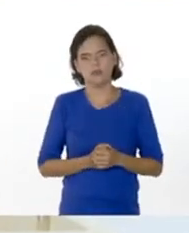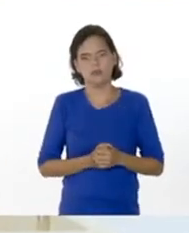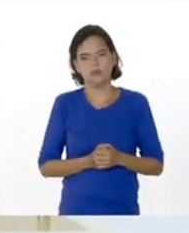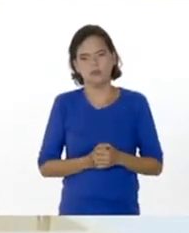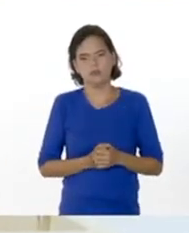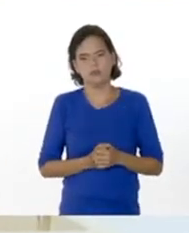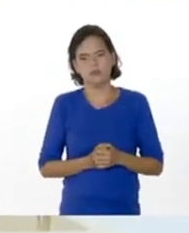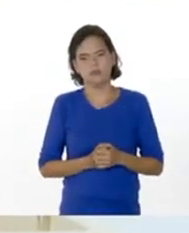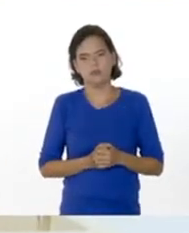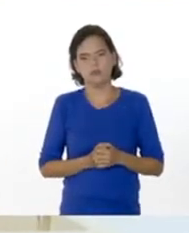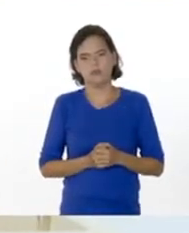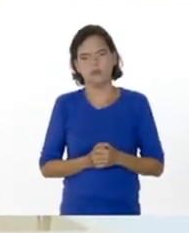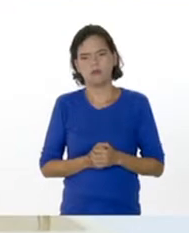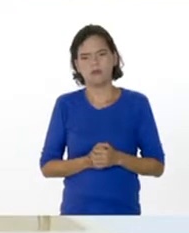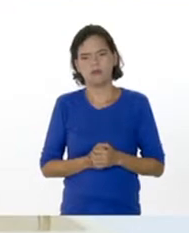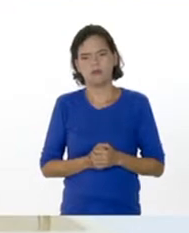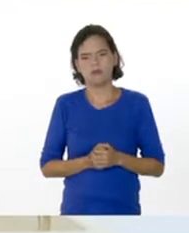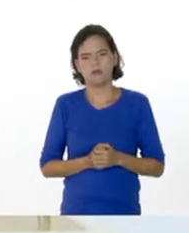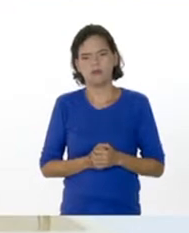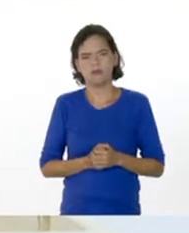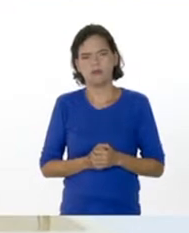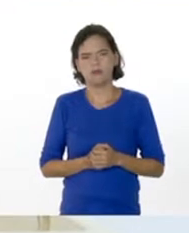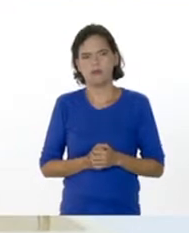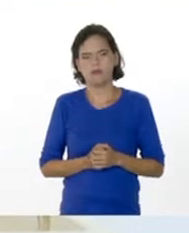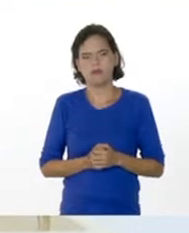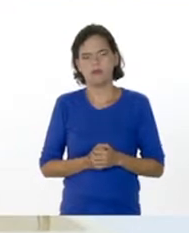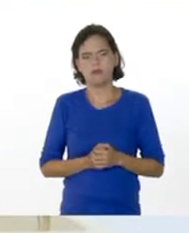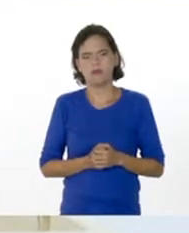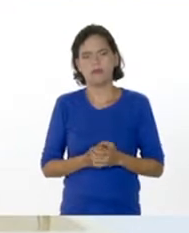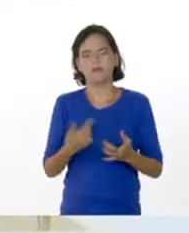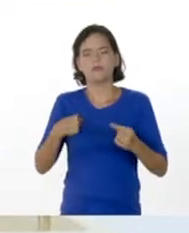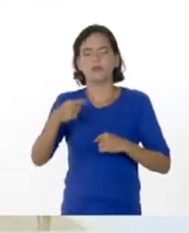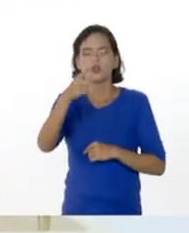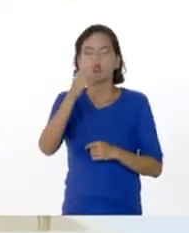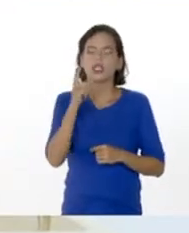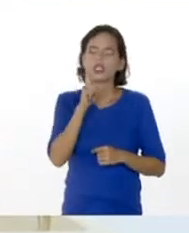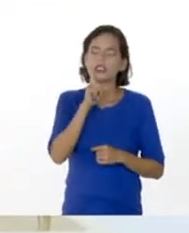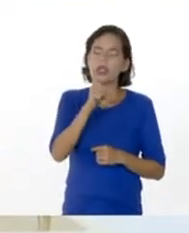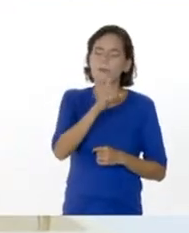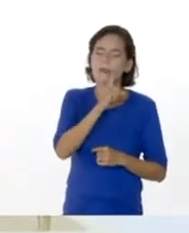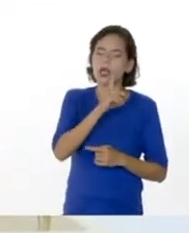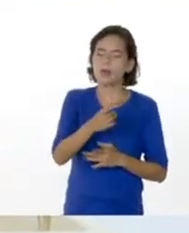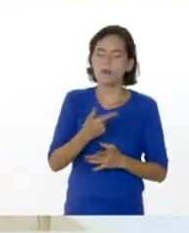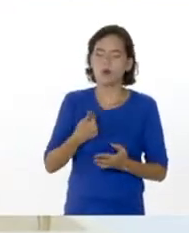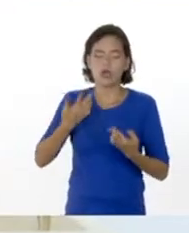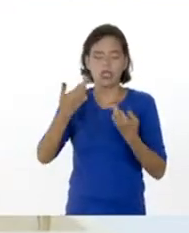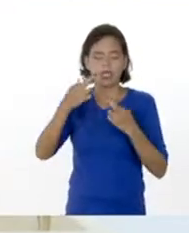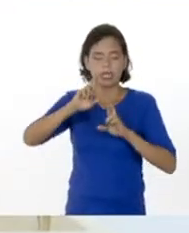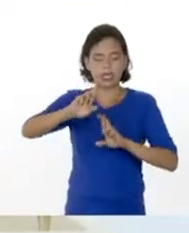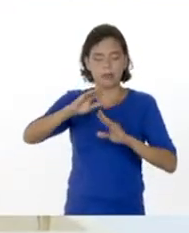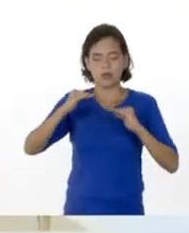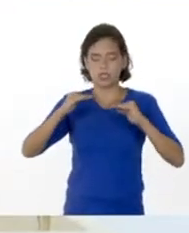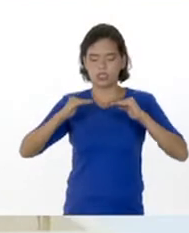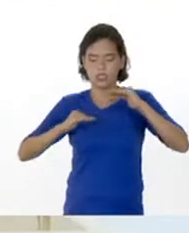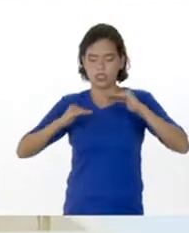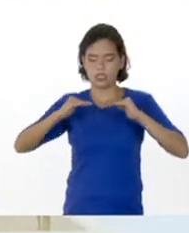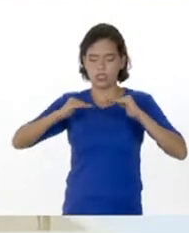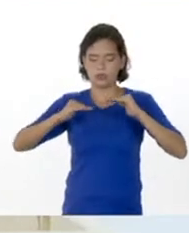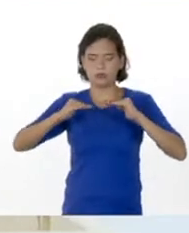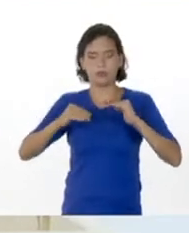específicos de productos a reaccionantes, ¿ok? Lo que llamamos reacciones en equilibrio.